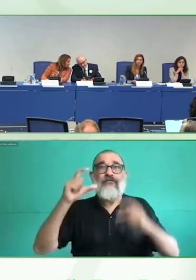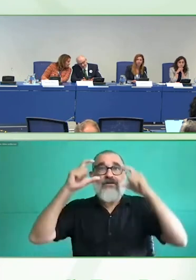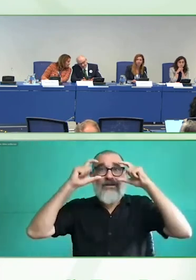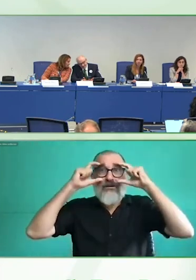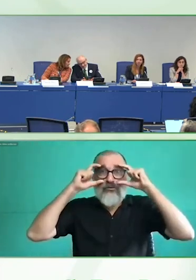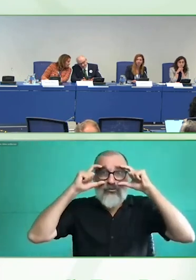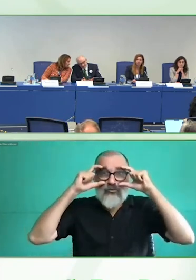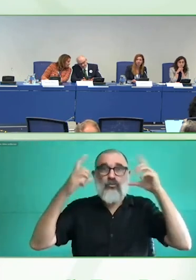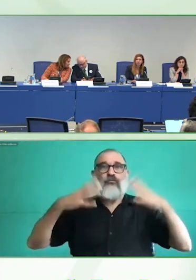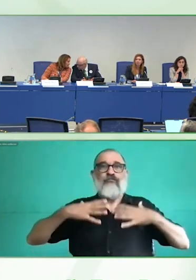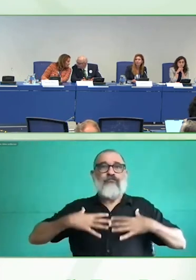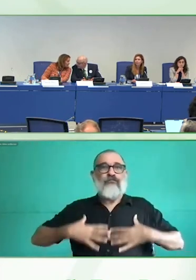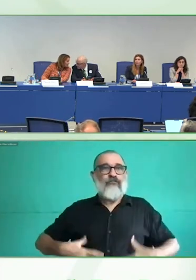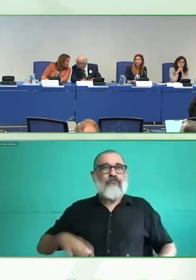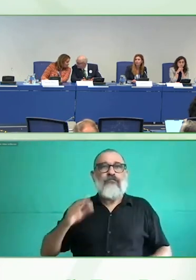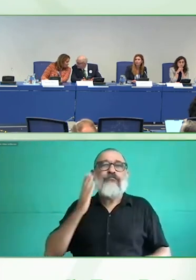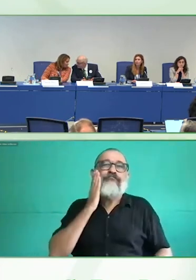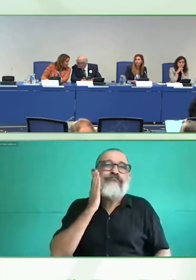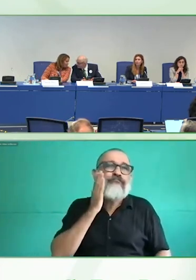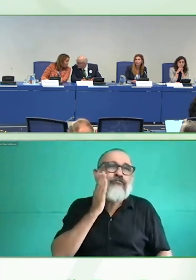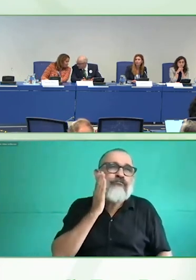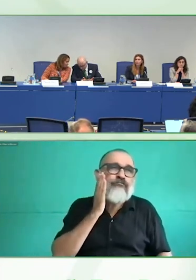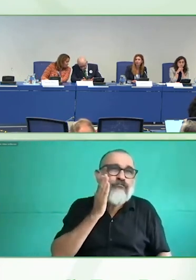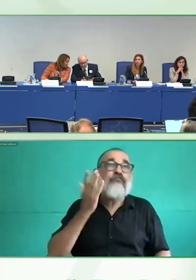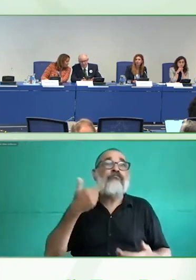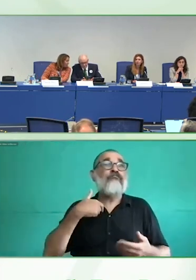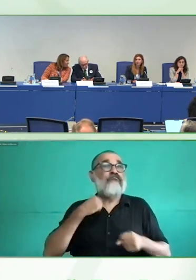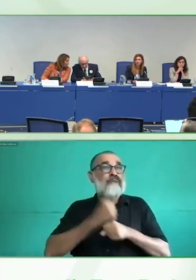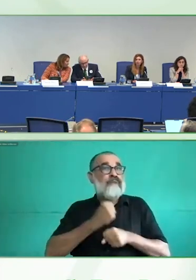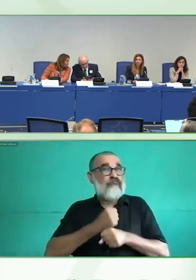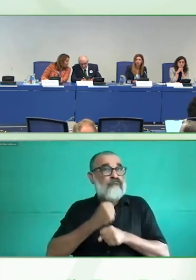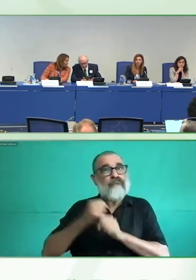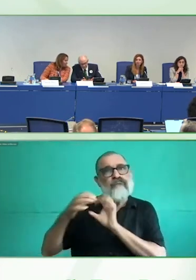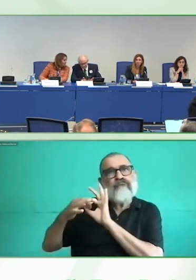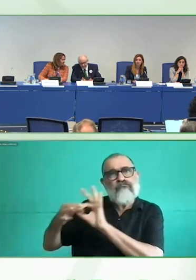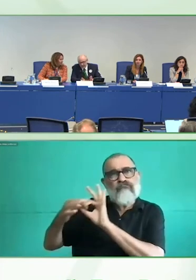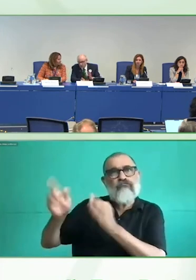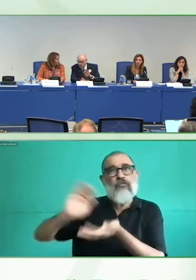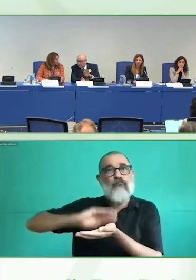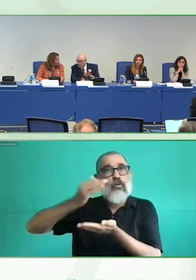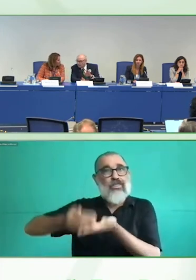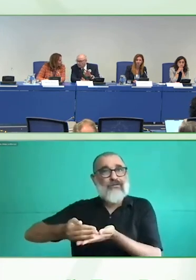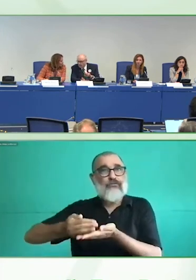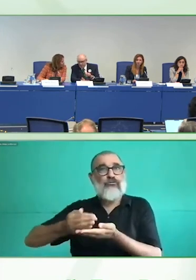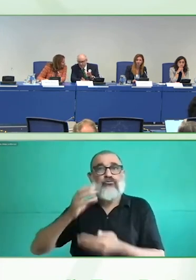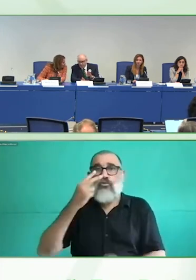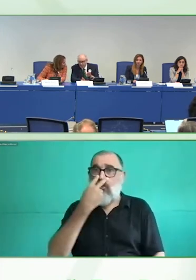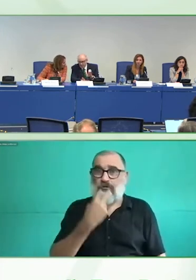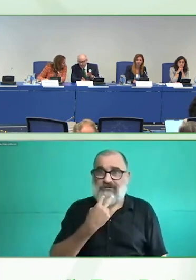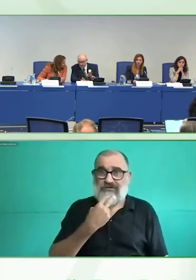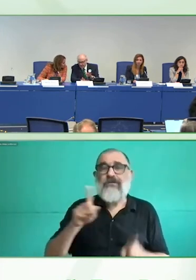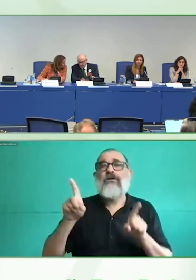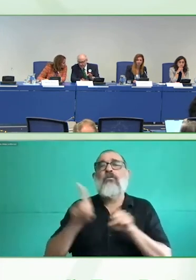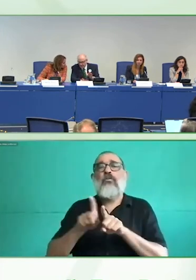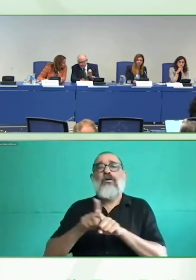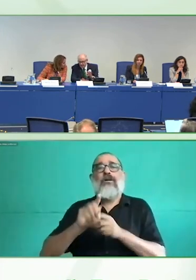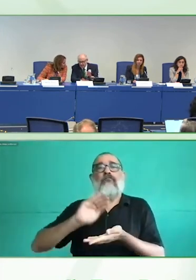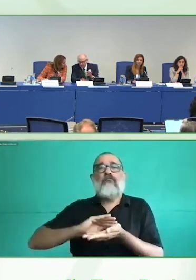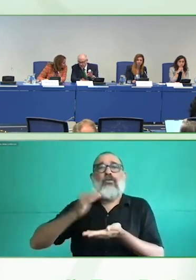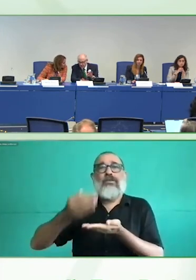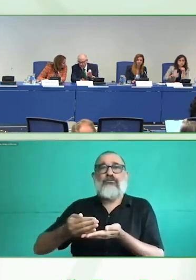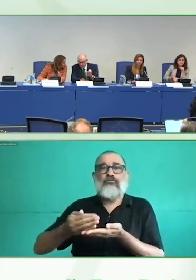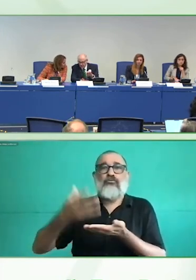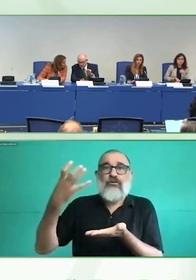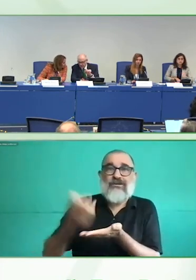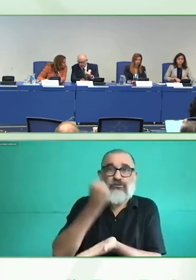América Latina y el mundo hispanoparlante, que trata sobre vida independiente, participación política y tecnologías de la